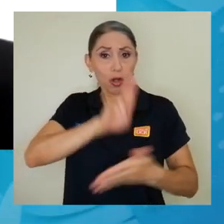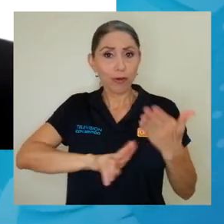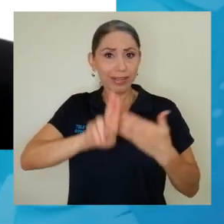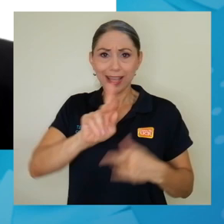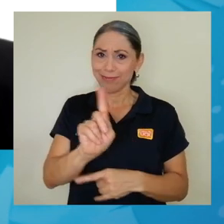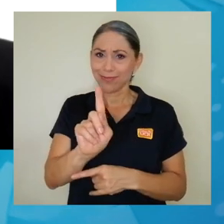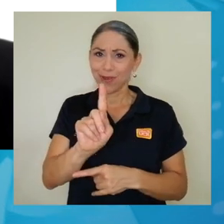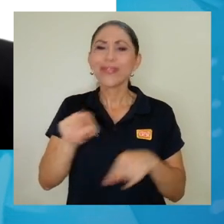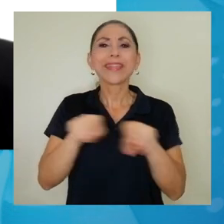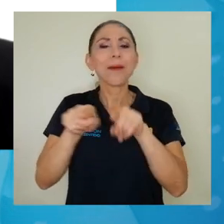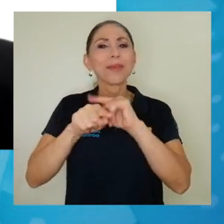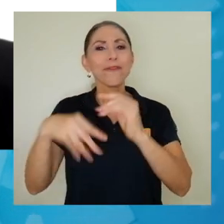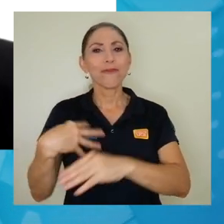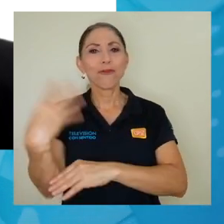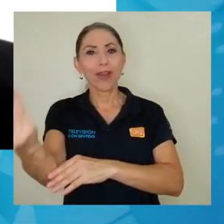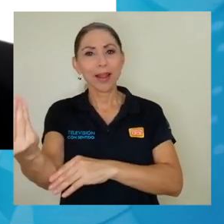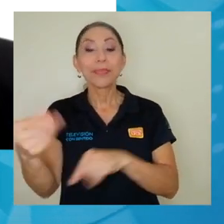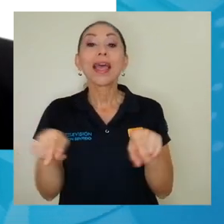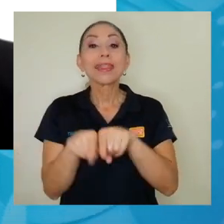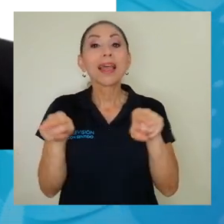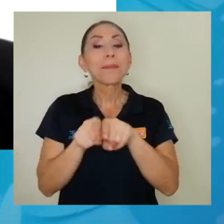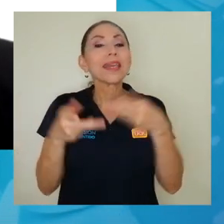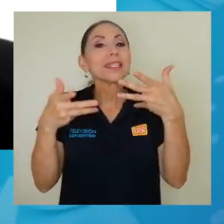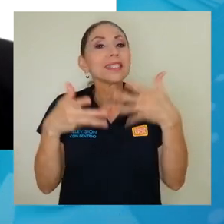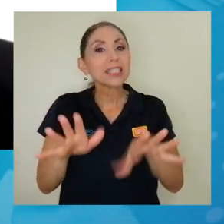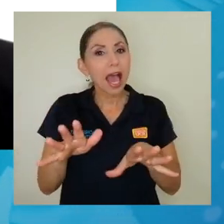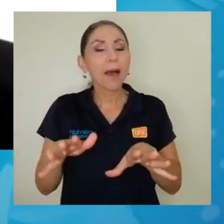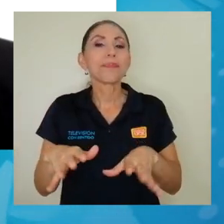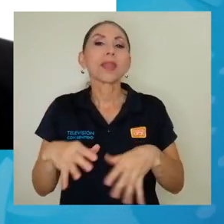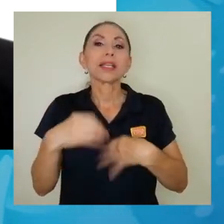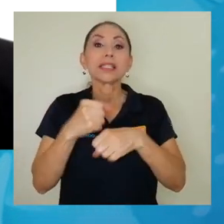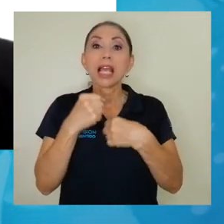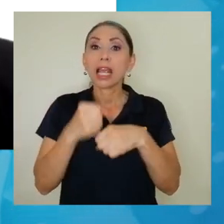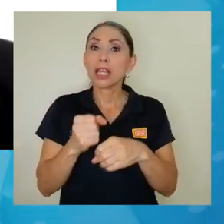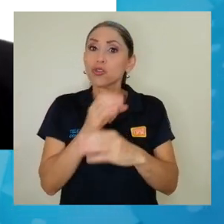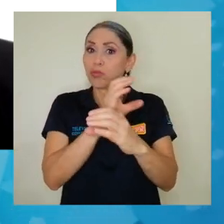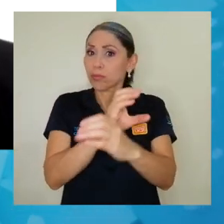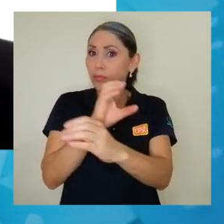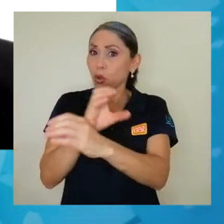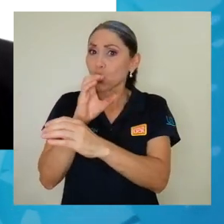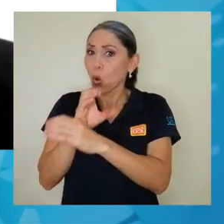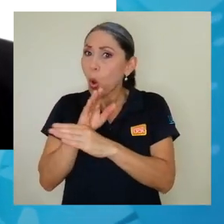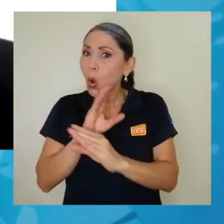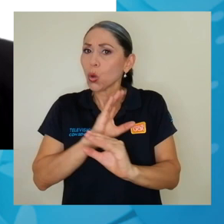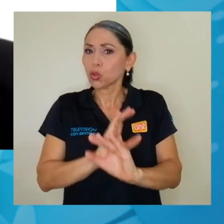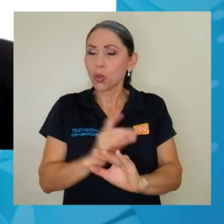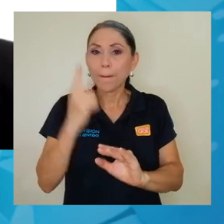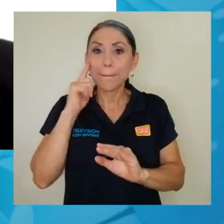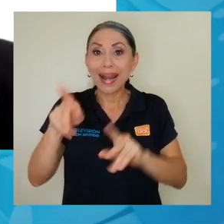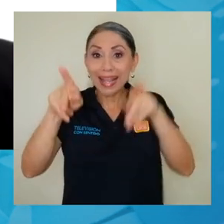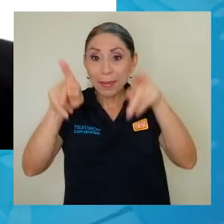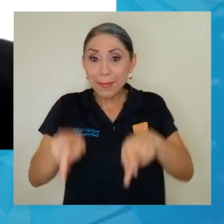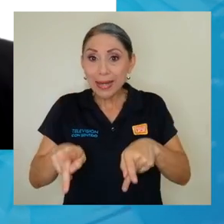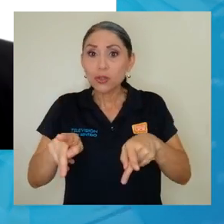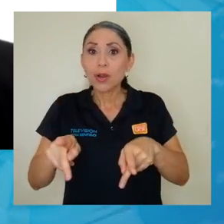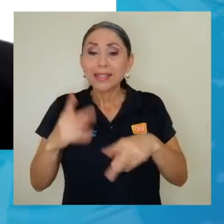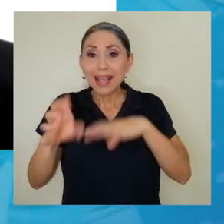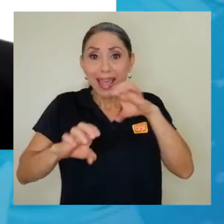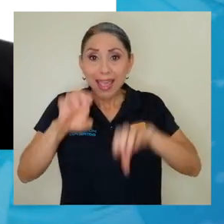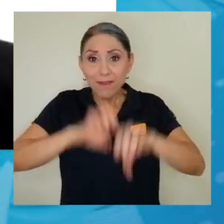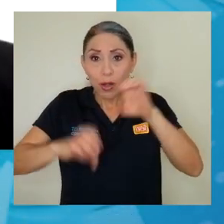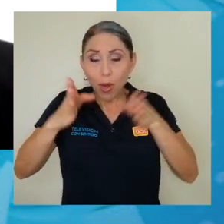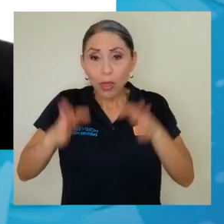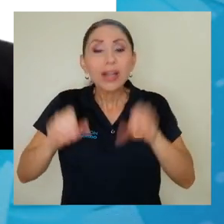se han generado protocolos para la activación de las visitas de pares evaluadores y uno de los más